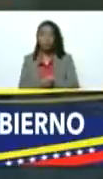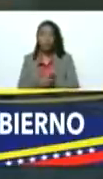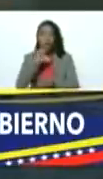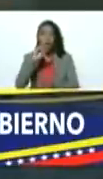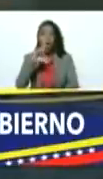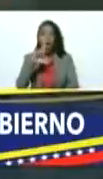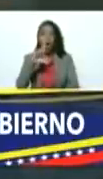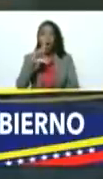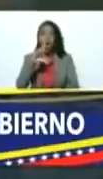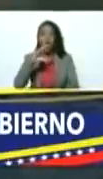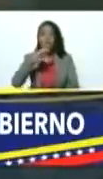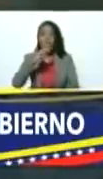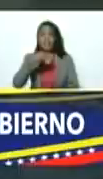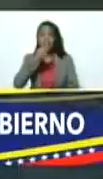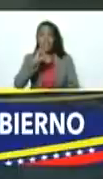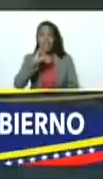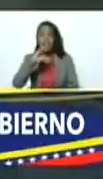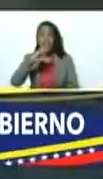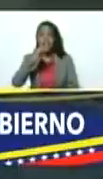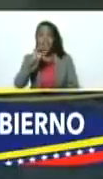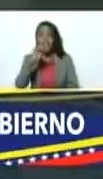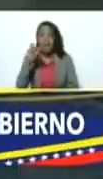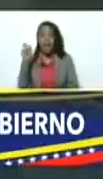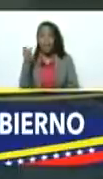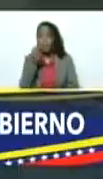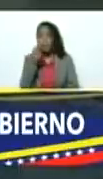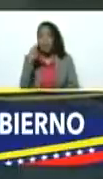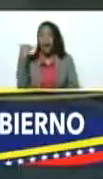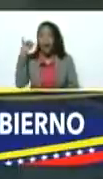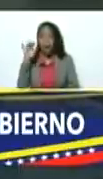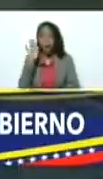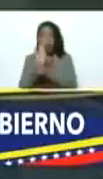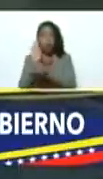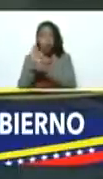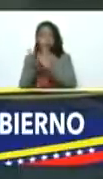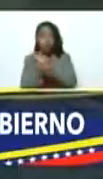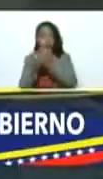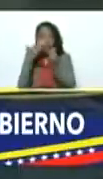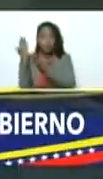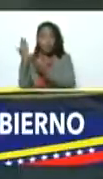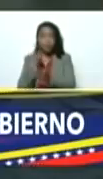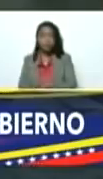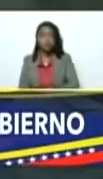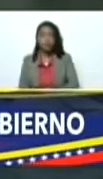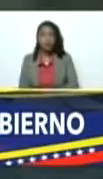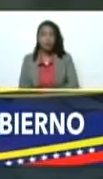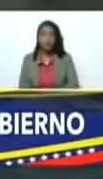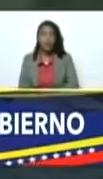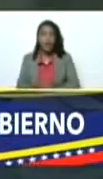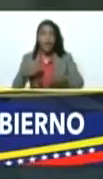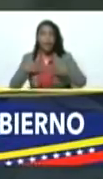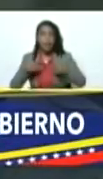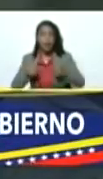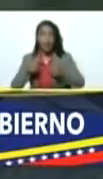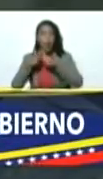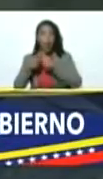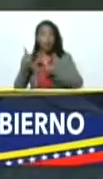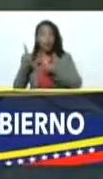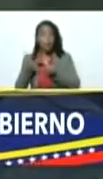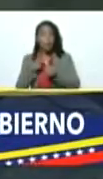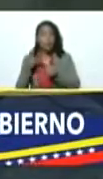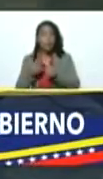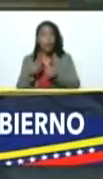una pastillita de colchicina y eso tiene cura ¿verdad? la salud es otra prioridad